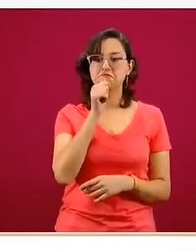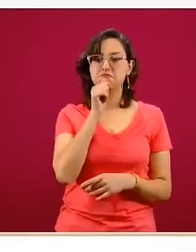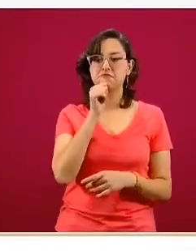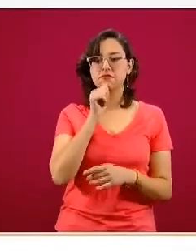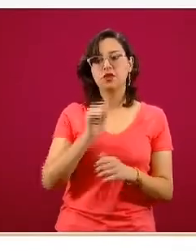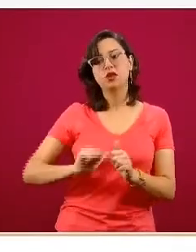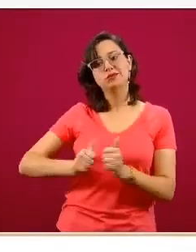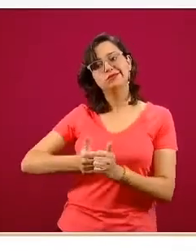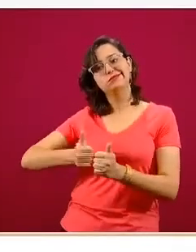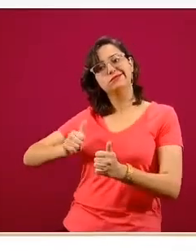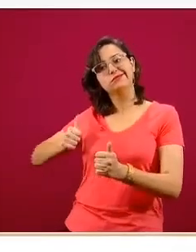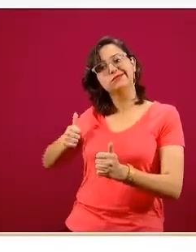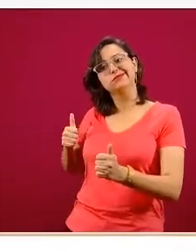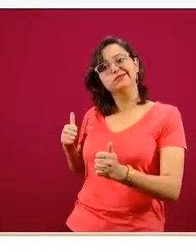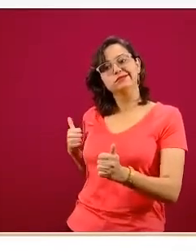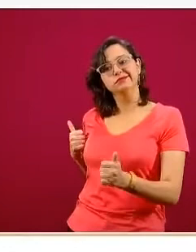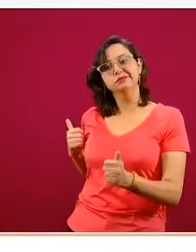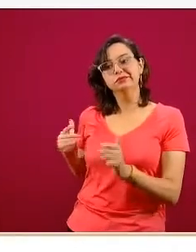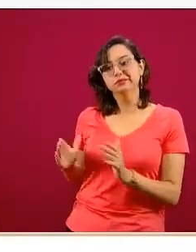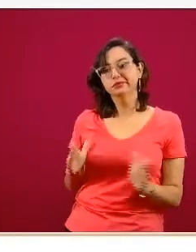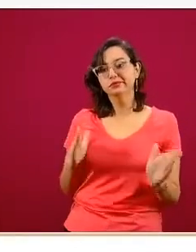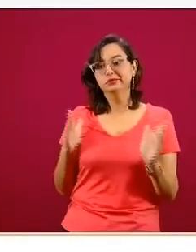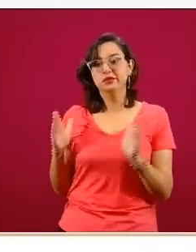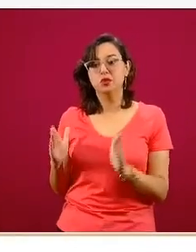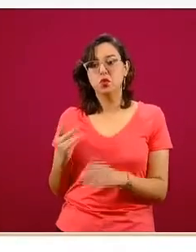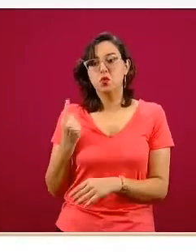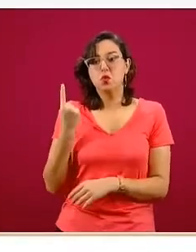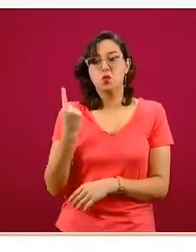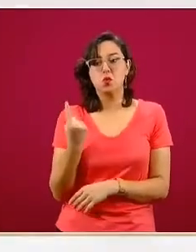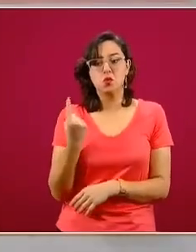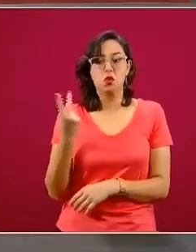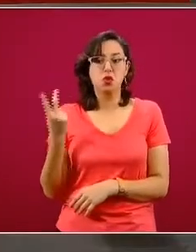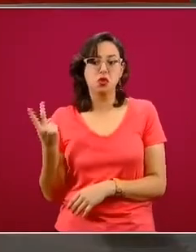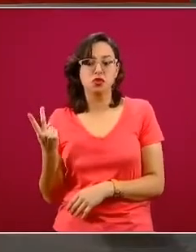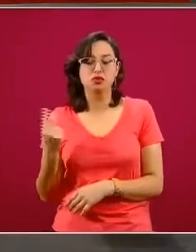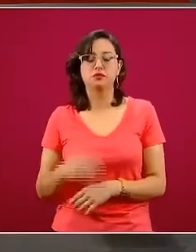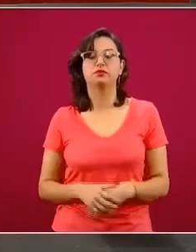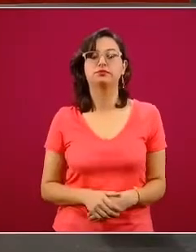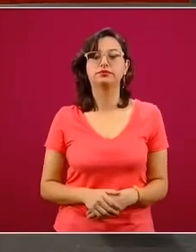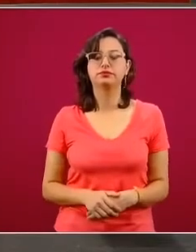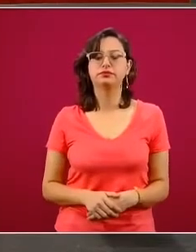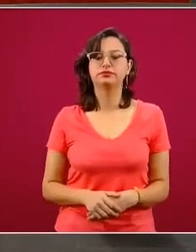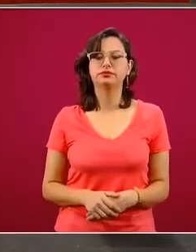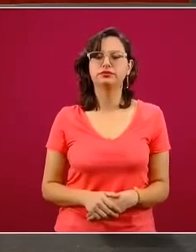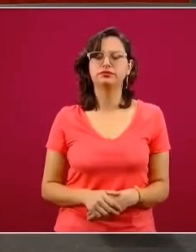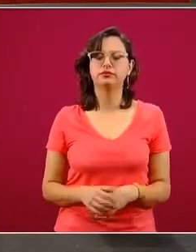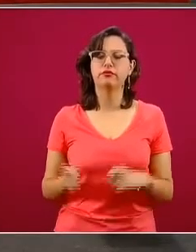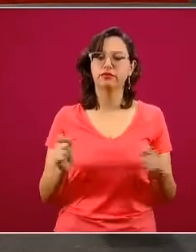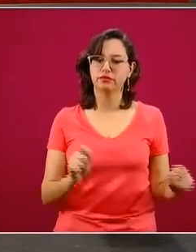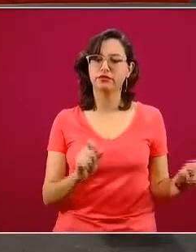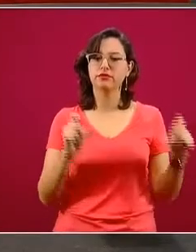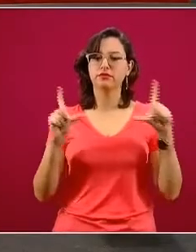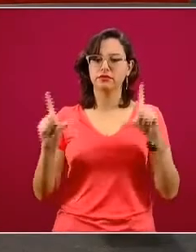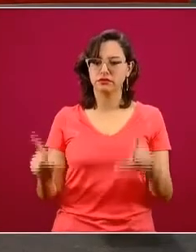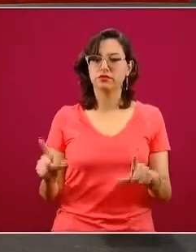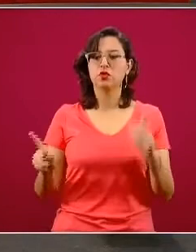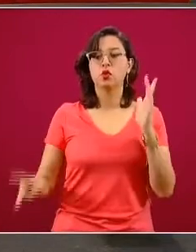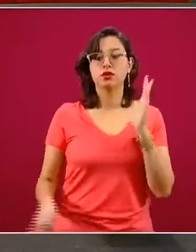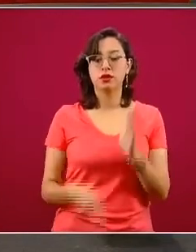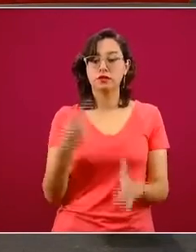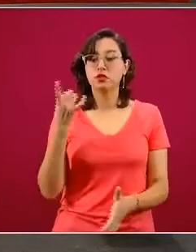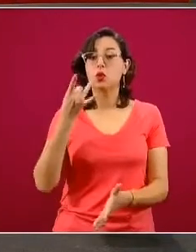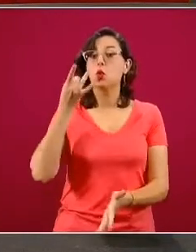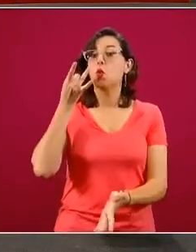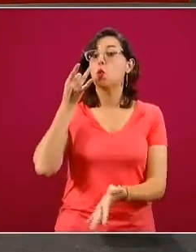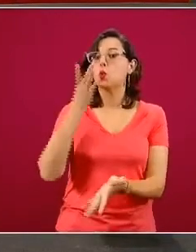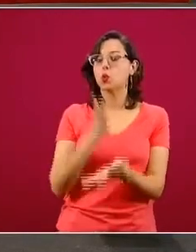en donde apenas están iniciando con una transmisión. En la siguiente diapositiva vamos a ver el mapa nuevamente, pero ahora